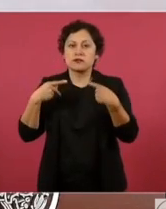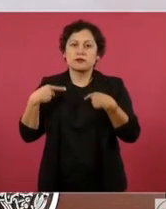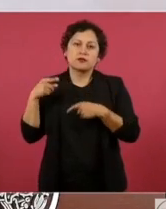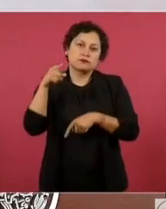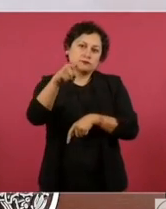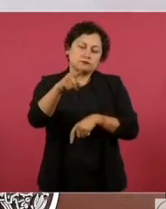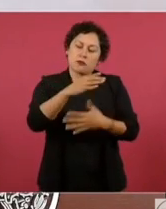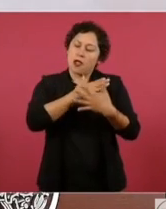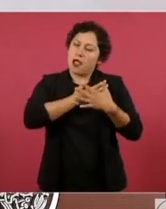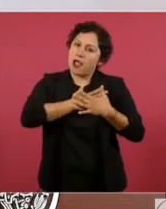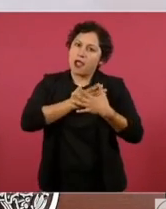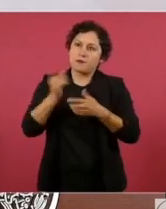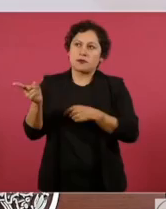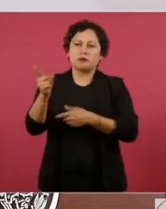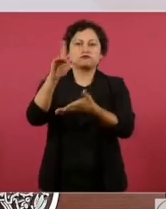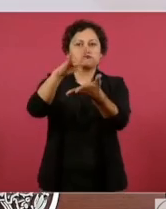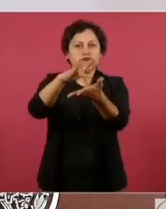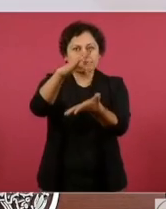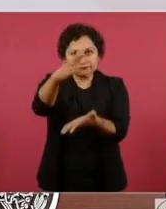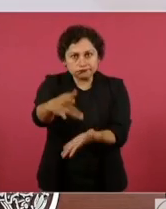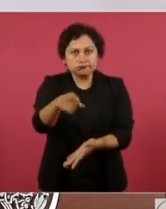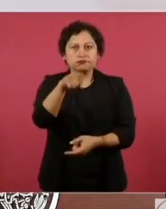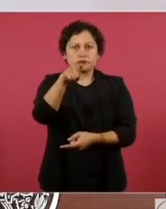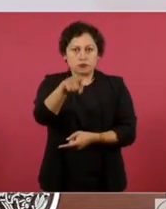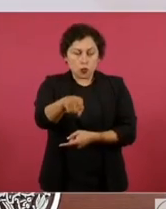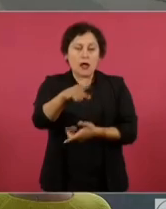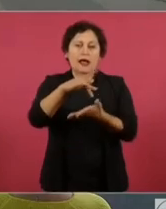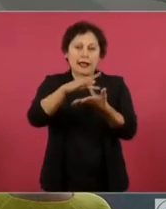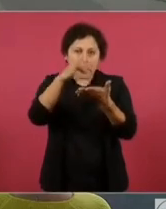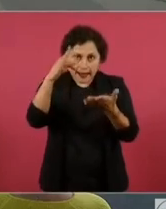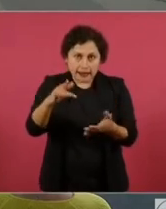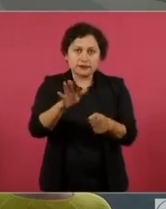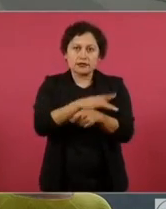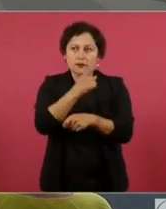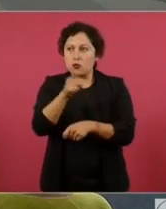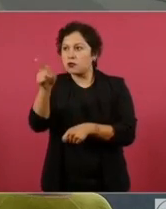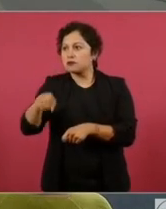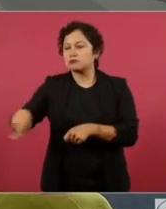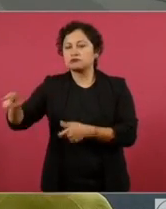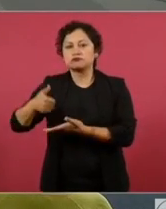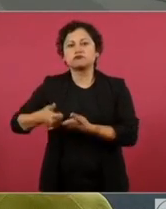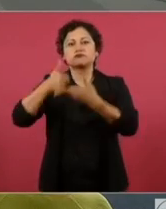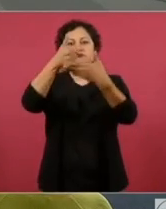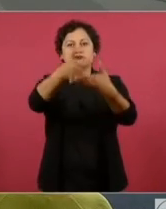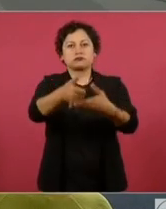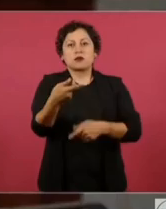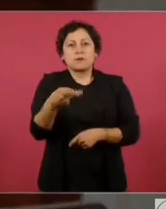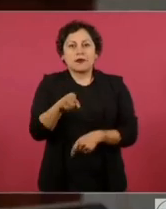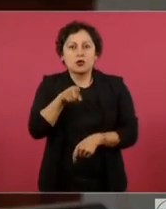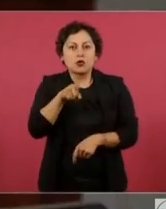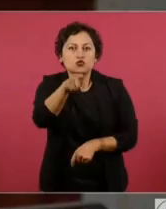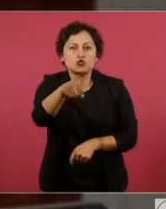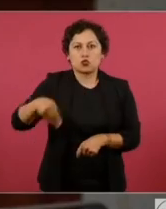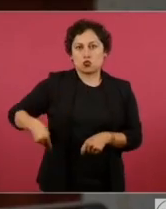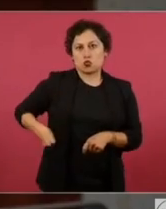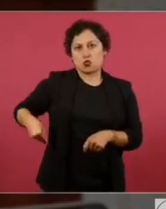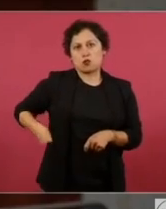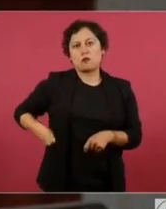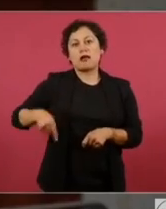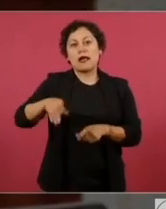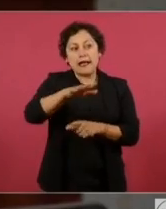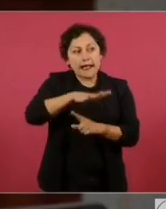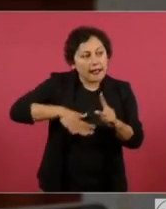agradecen y es tan conocida por haber llegado aquí, pero usted polarizó a la sociedad, la polarizó,